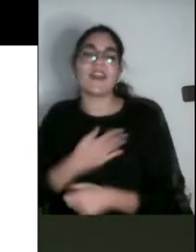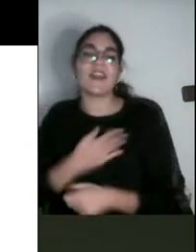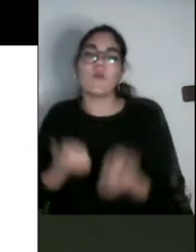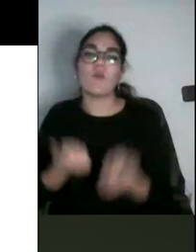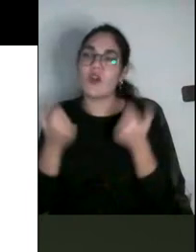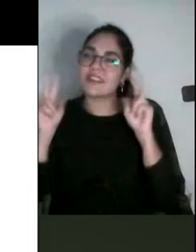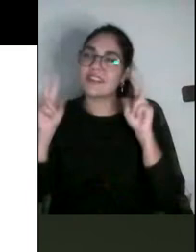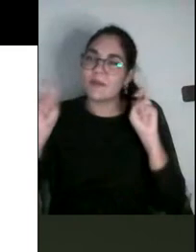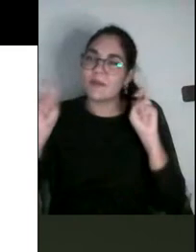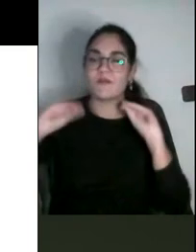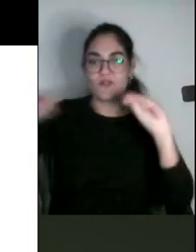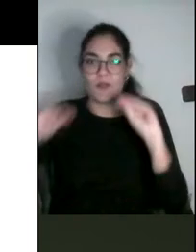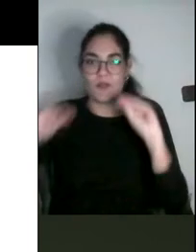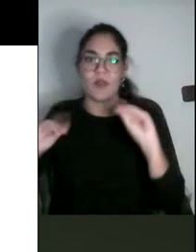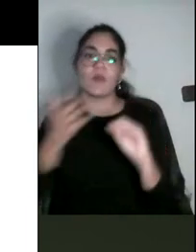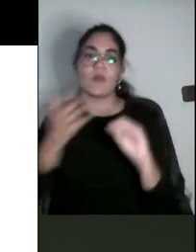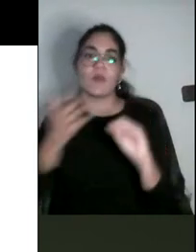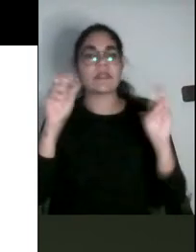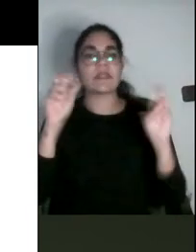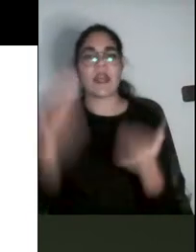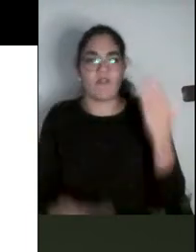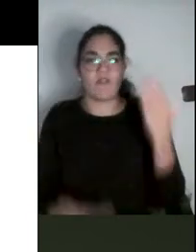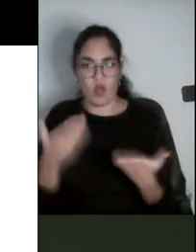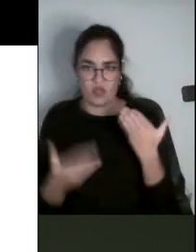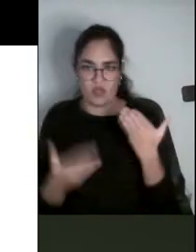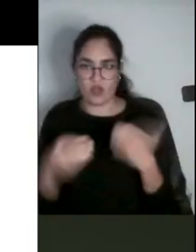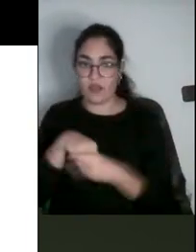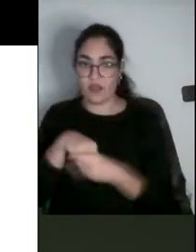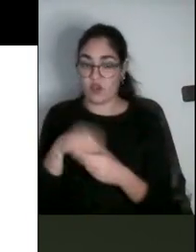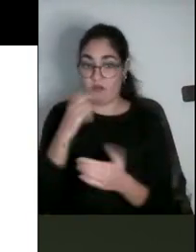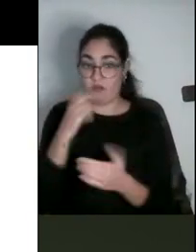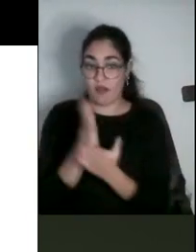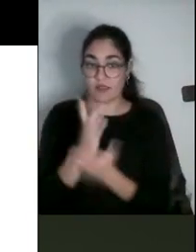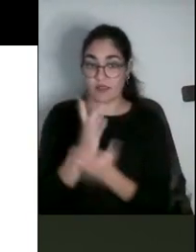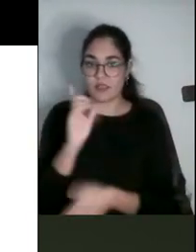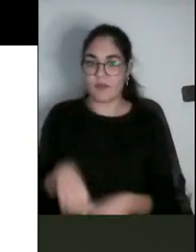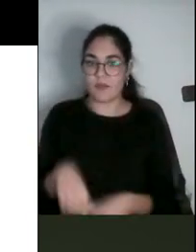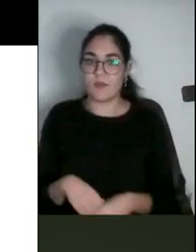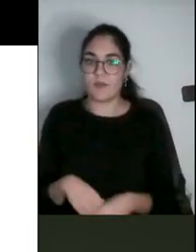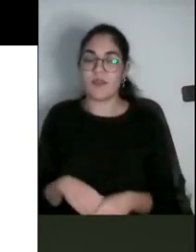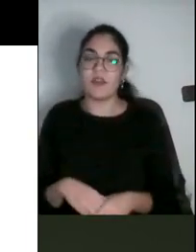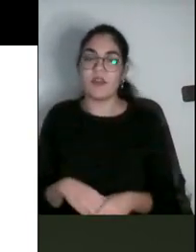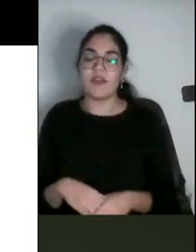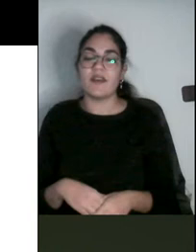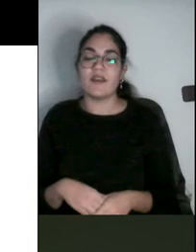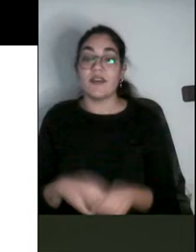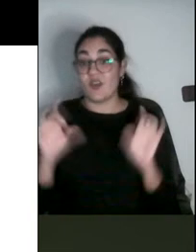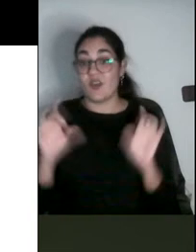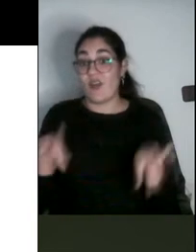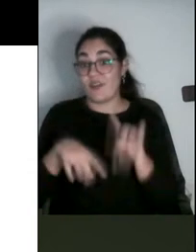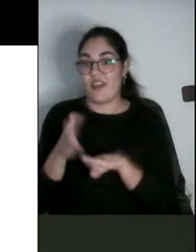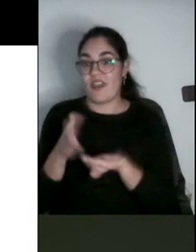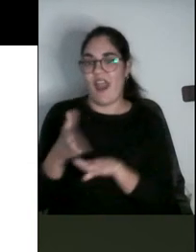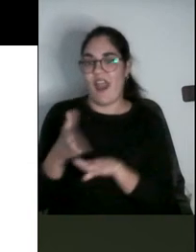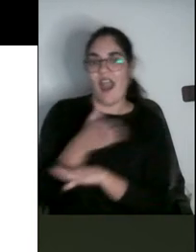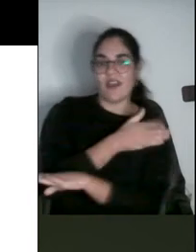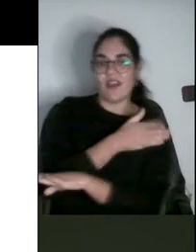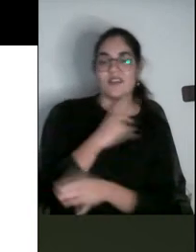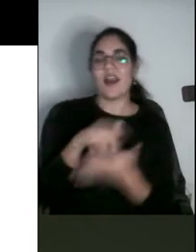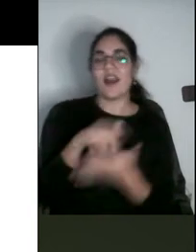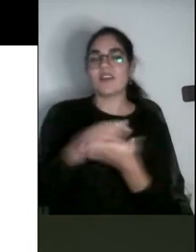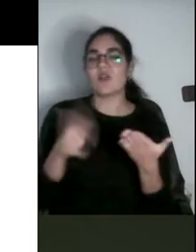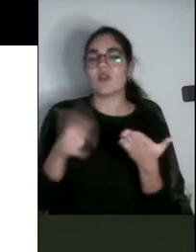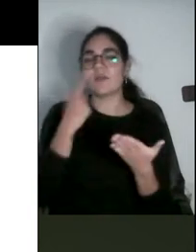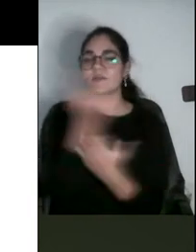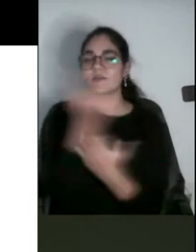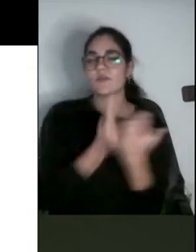lo que se refiere a las formas de relación en el aula, que también depende de cómo se diseña la asignatura, qué dinámicas de